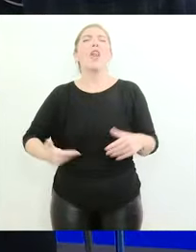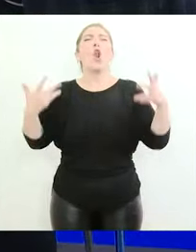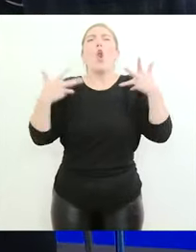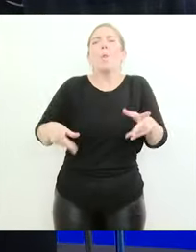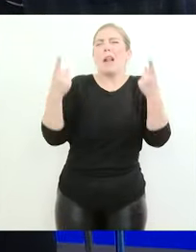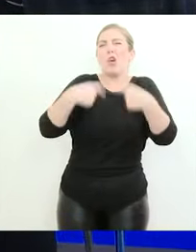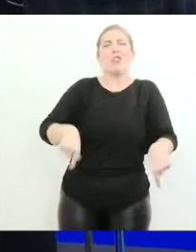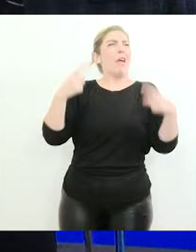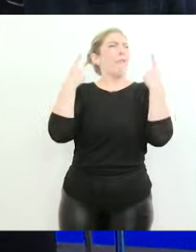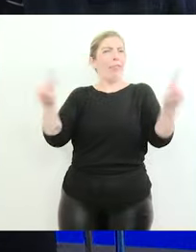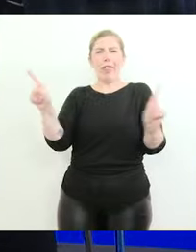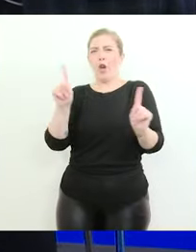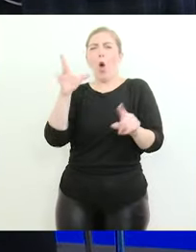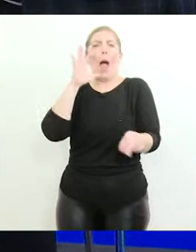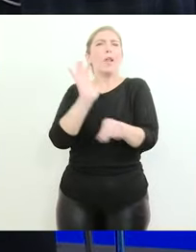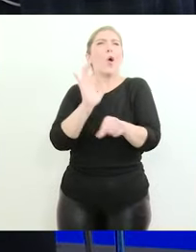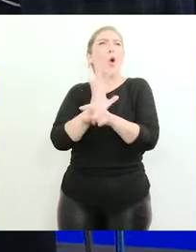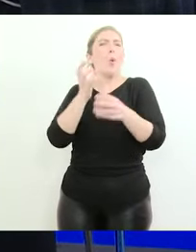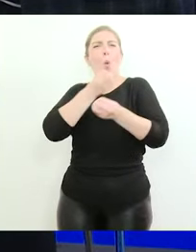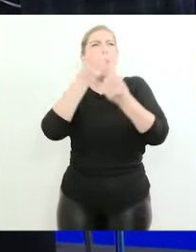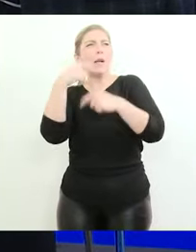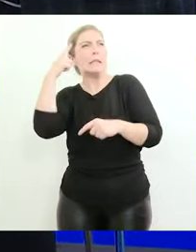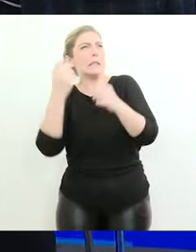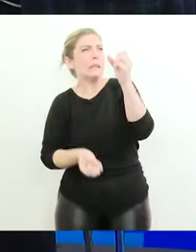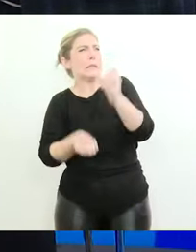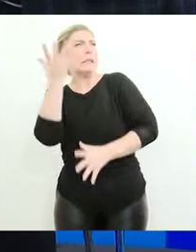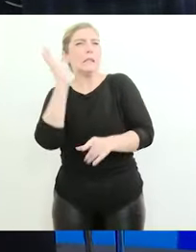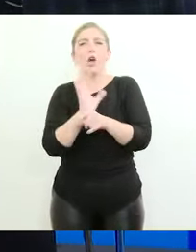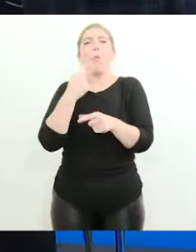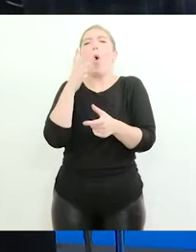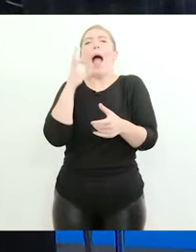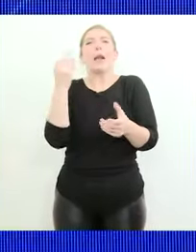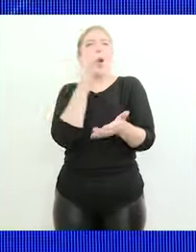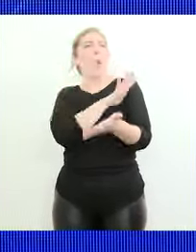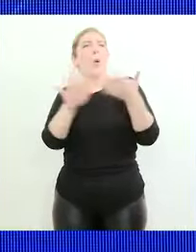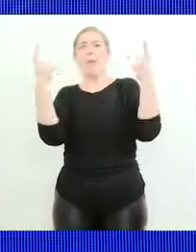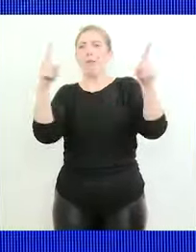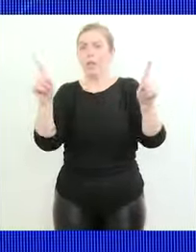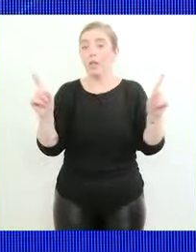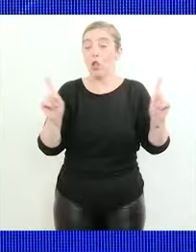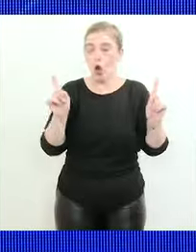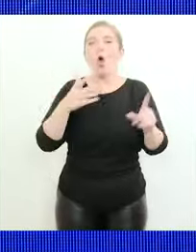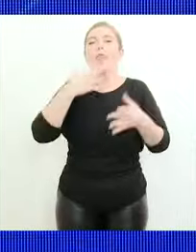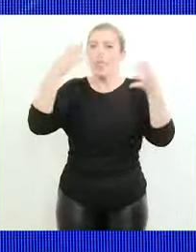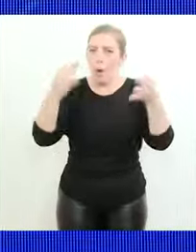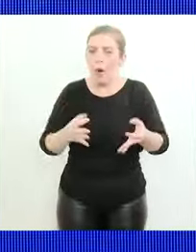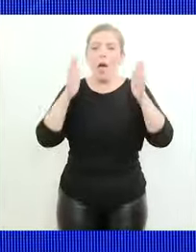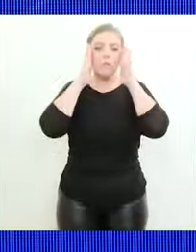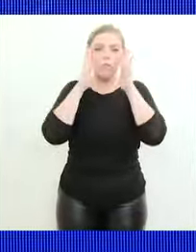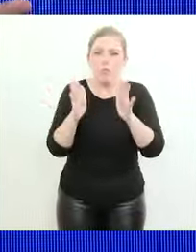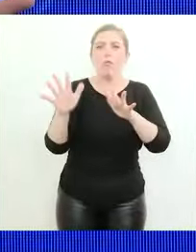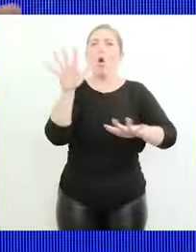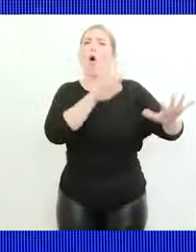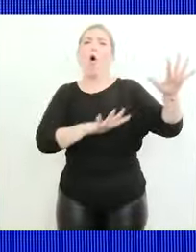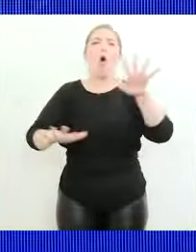cosas raras que no sean saltos al vacío que no quieran inventar la pólvora sino que se pongan a ordenar las